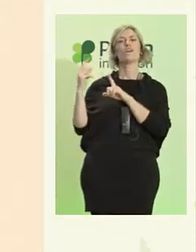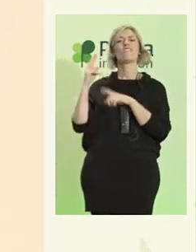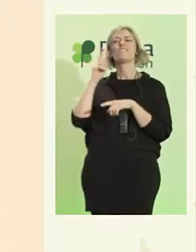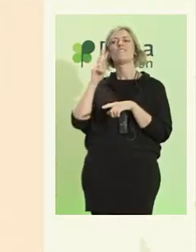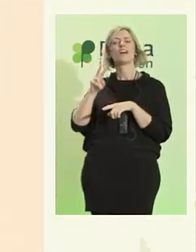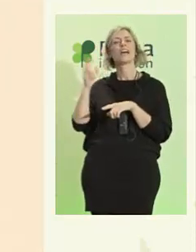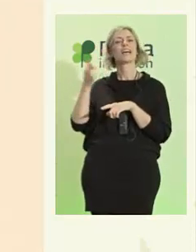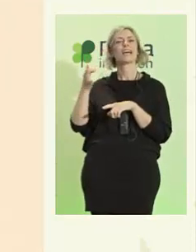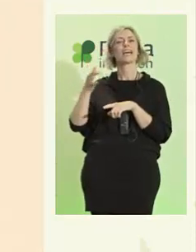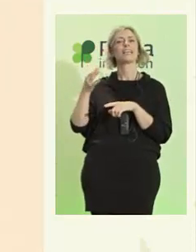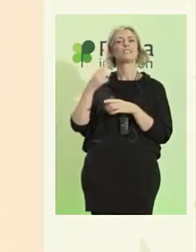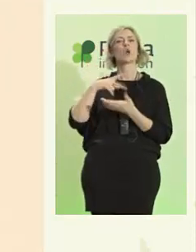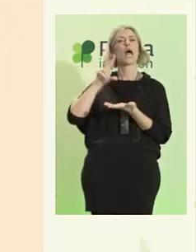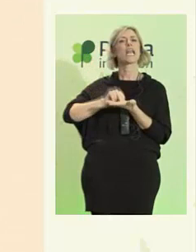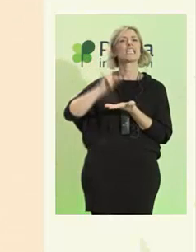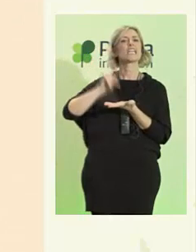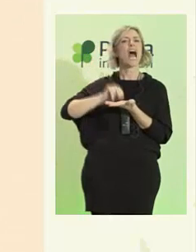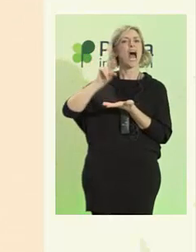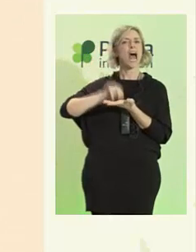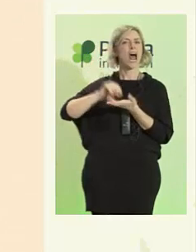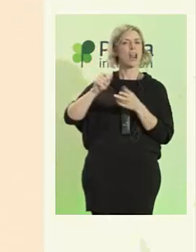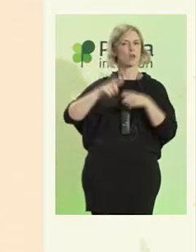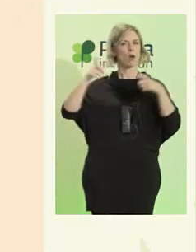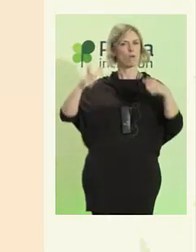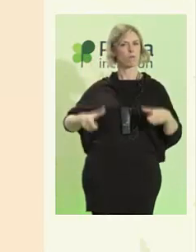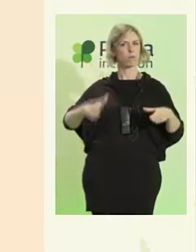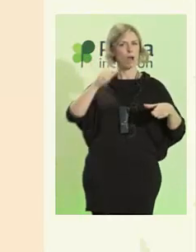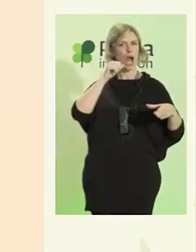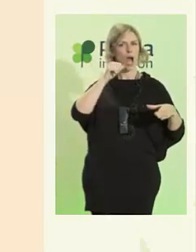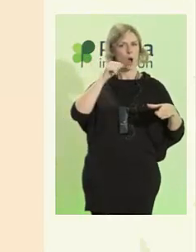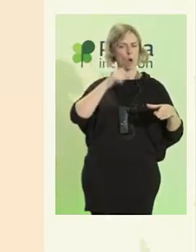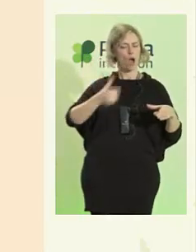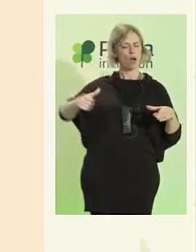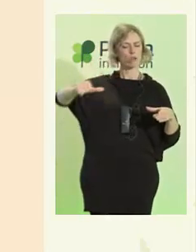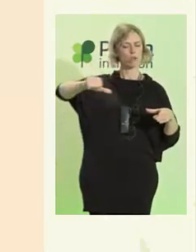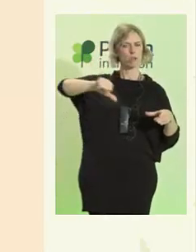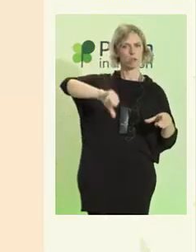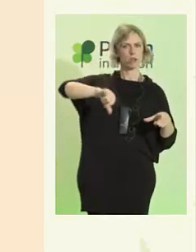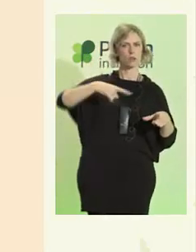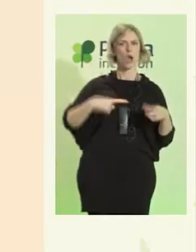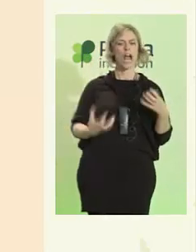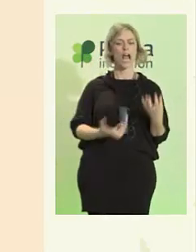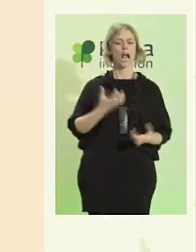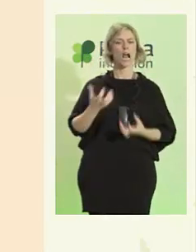rana en una cazuela con agua y empezamos a calentar el agua,